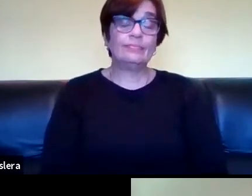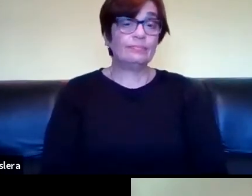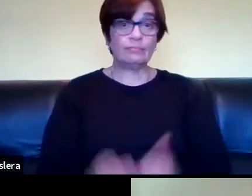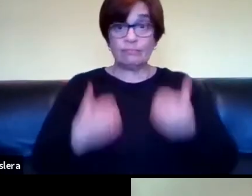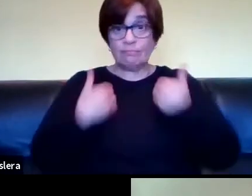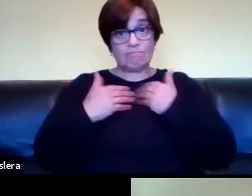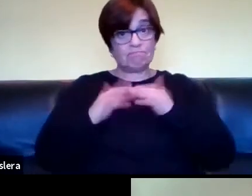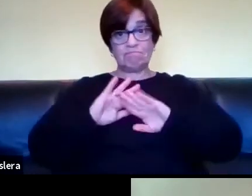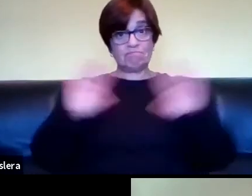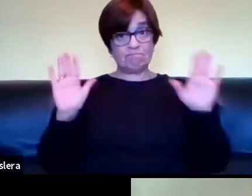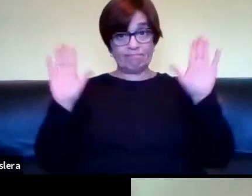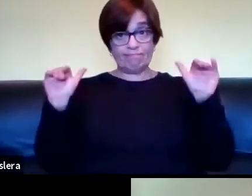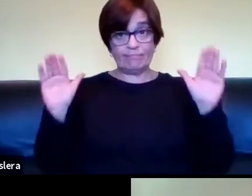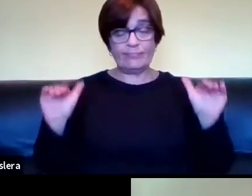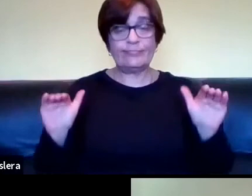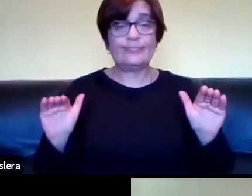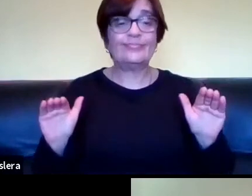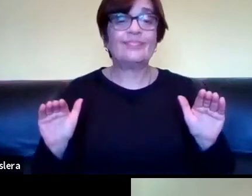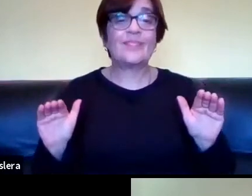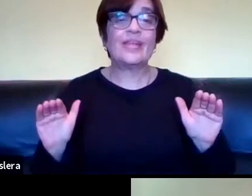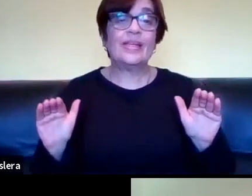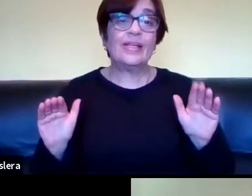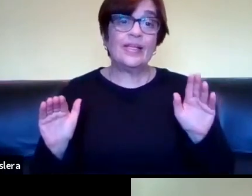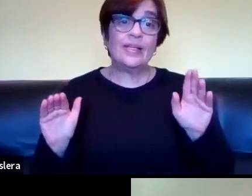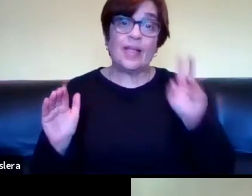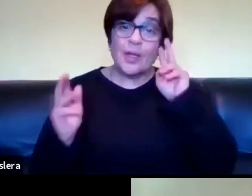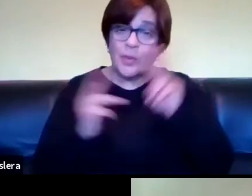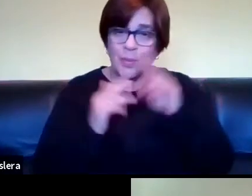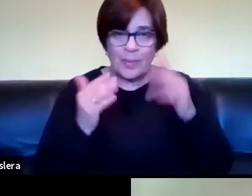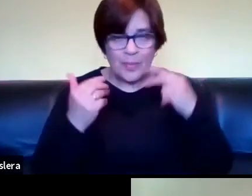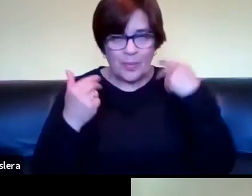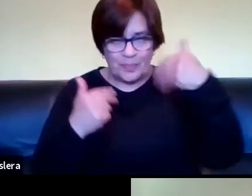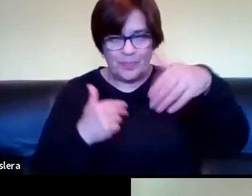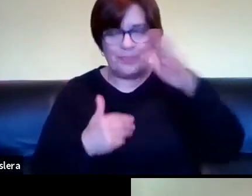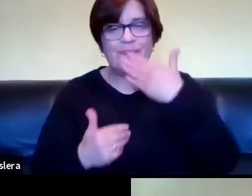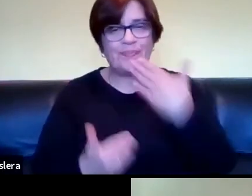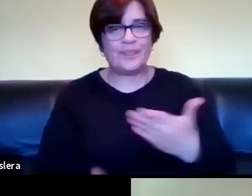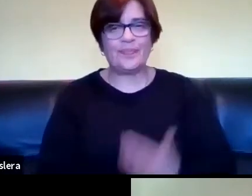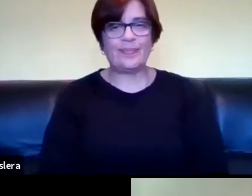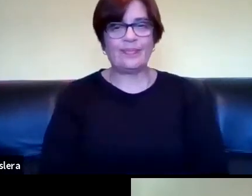despedirme y hasta un próximo encuentro gracias gracias